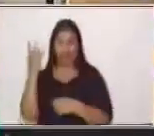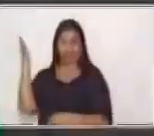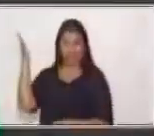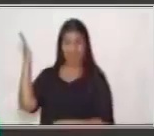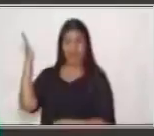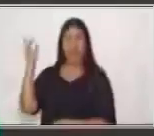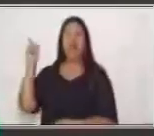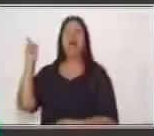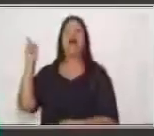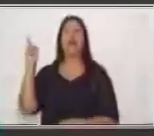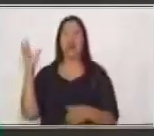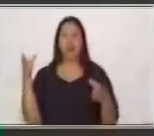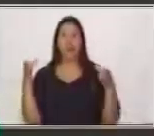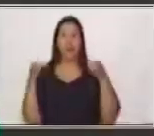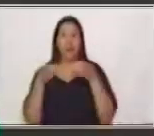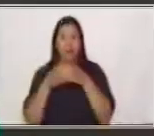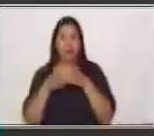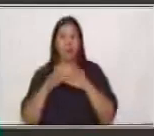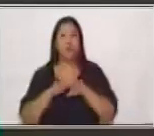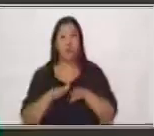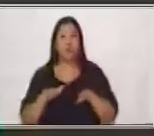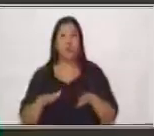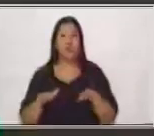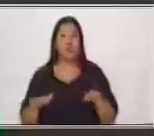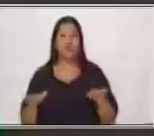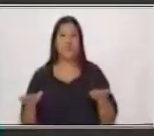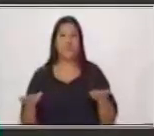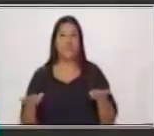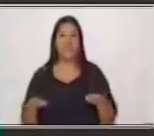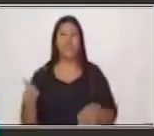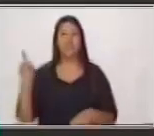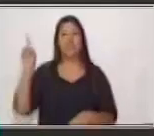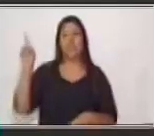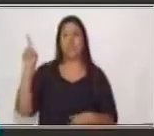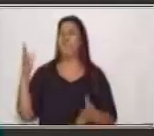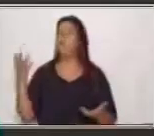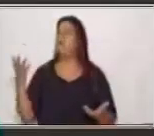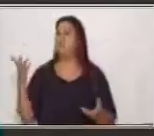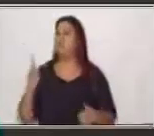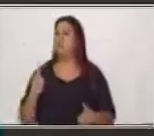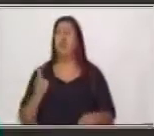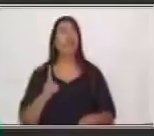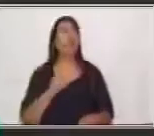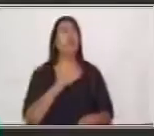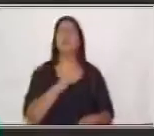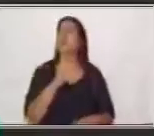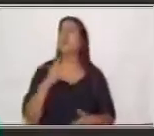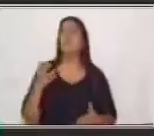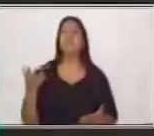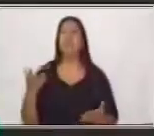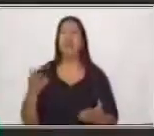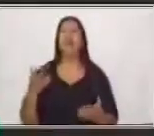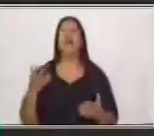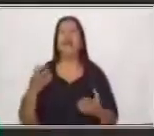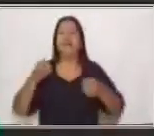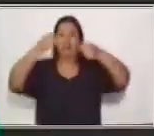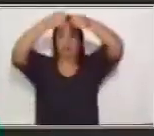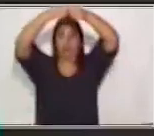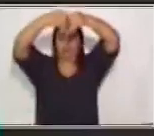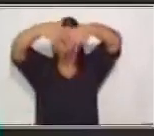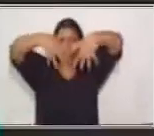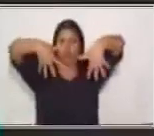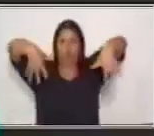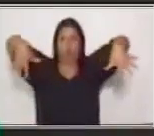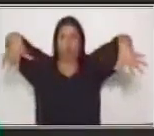de niños que estuvo o está en una obra de teatro, verdad, entonces los vemos ahí